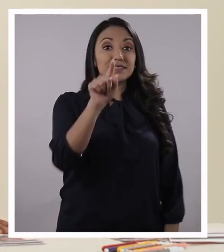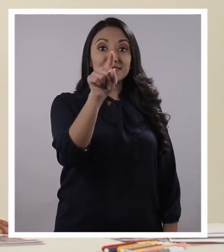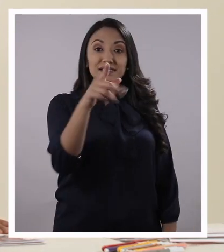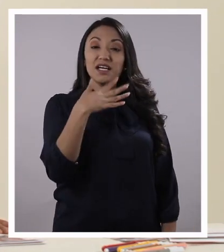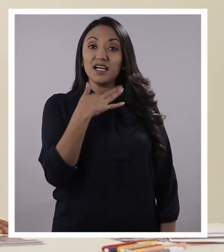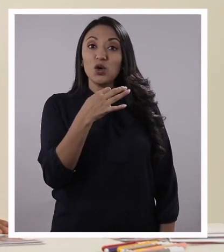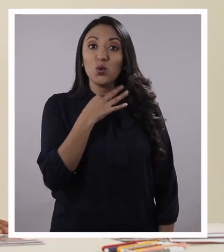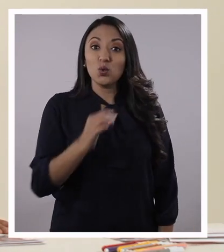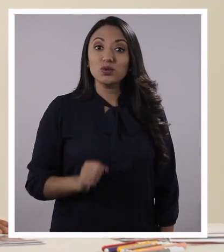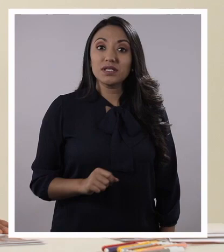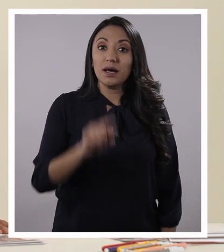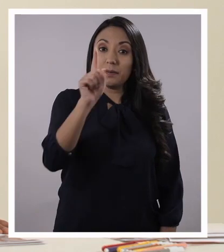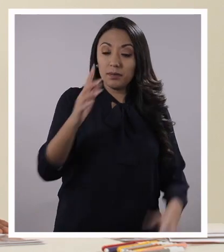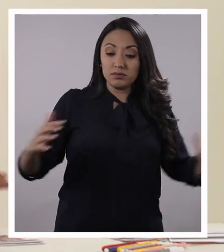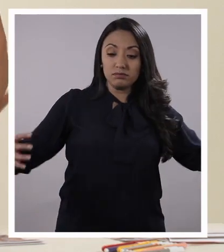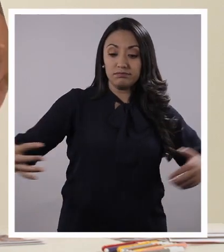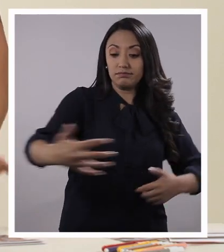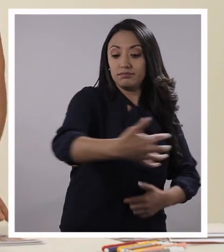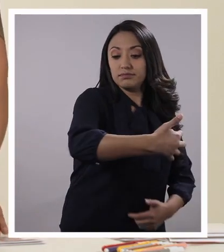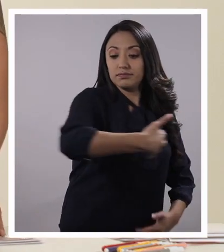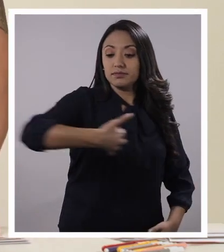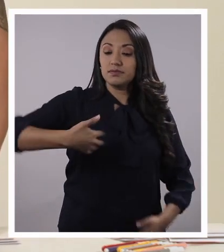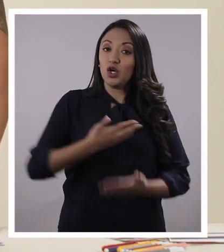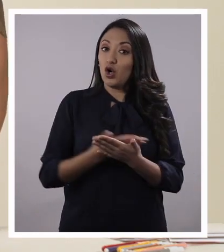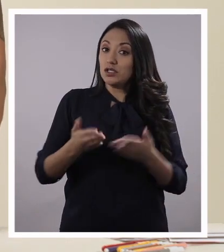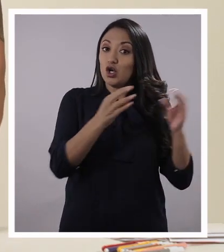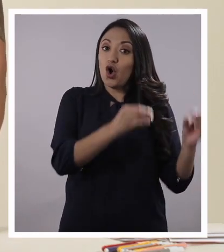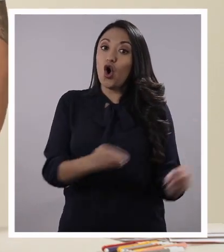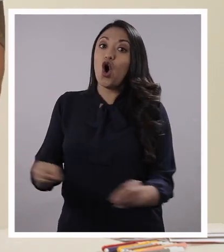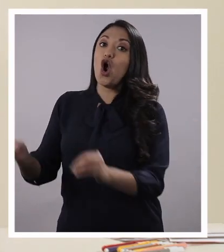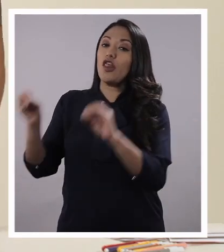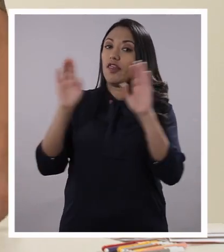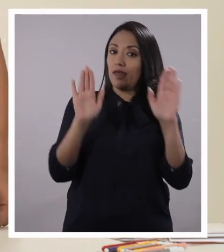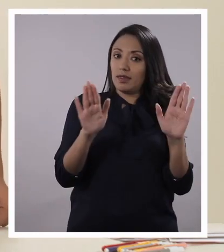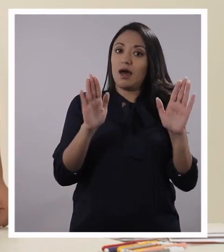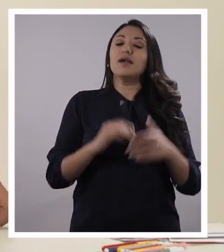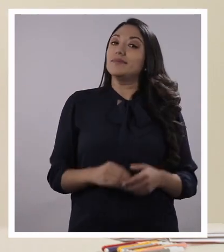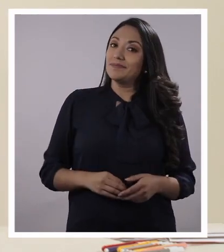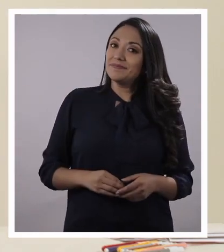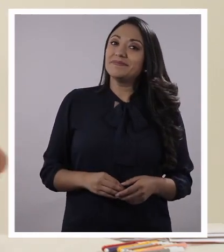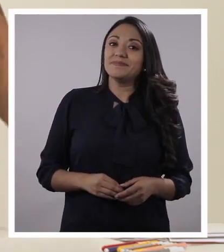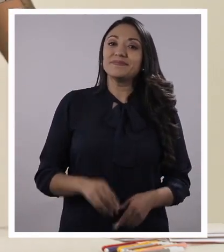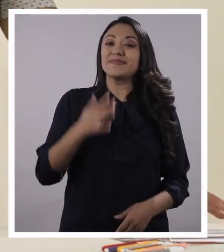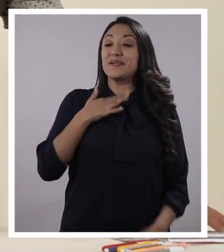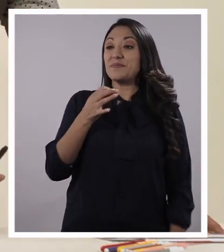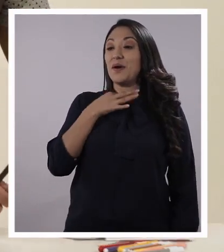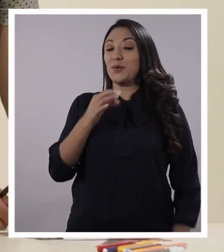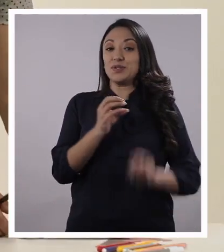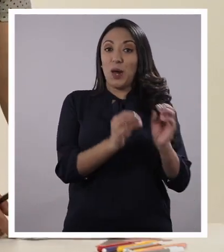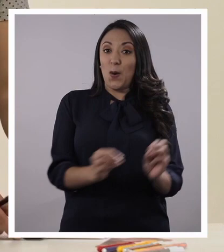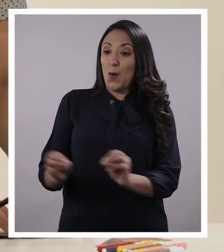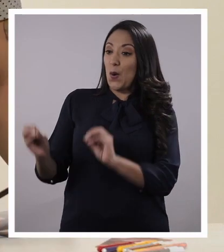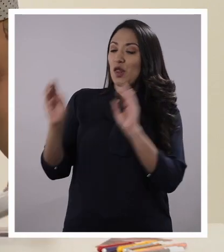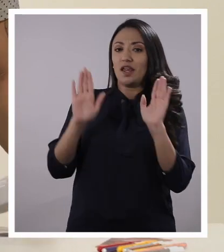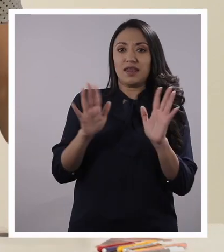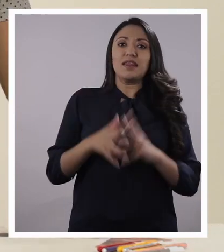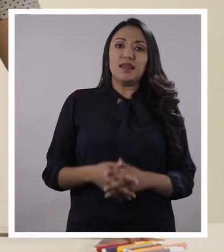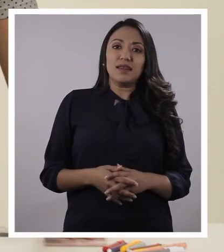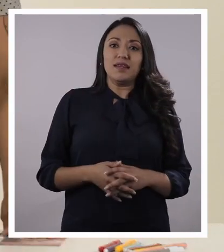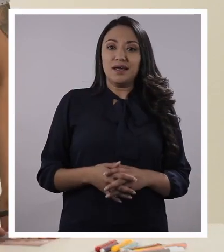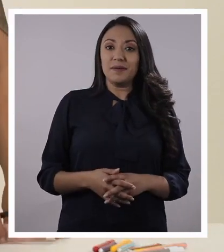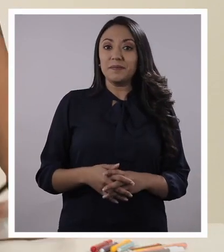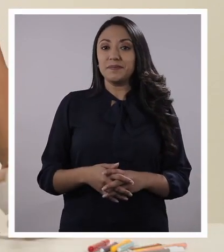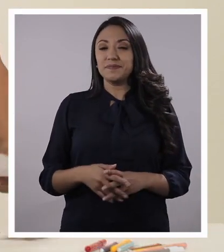que les haya gustado. Y vamos a recoger todo. Porque recuerden que hay que ordenar. Es parte del equilibrio del cosmos. Ay, me encanta. Profe, usted tiene unas ideas súper